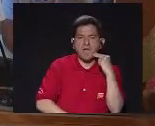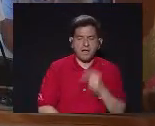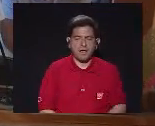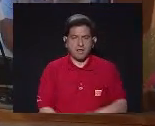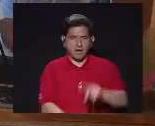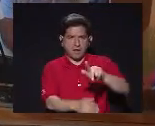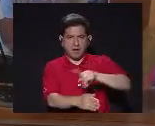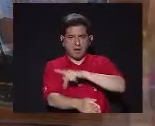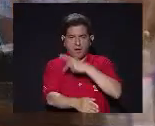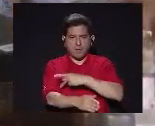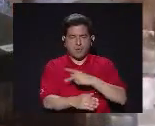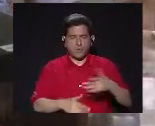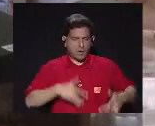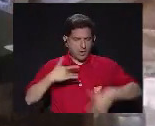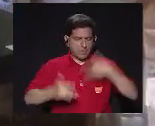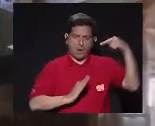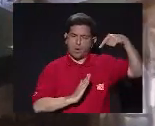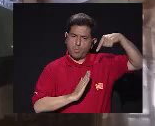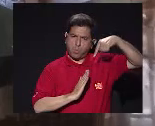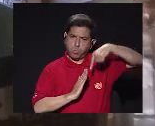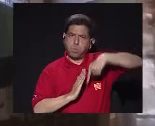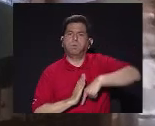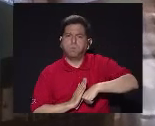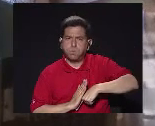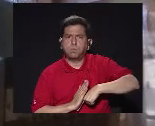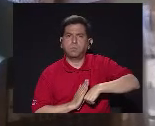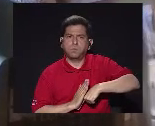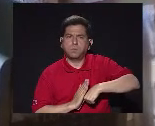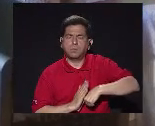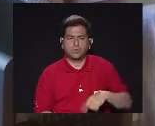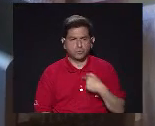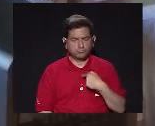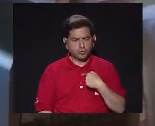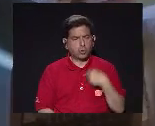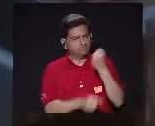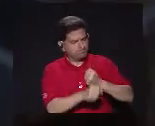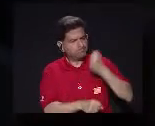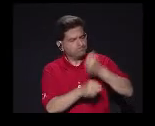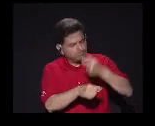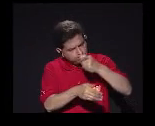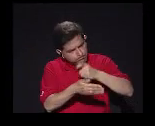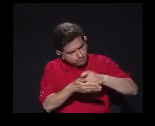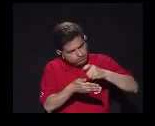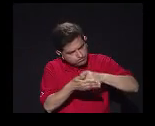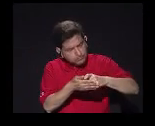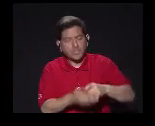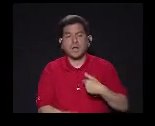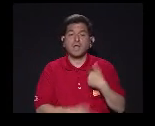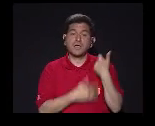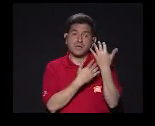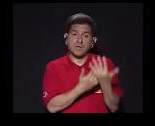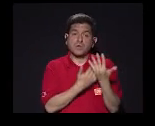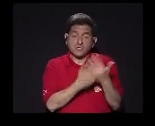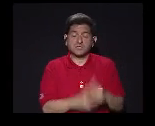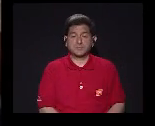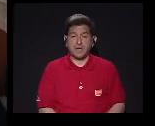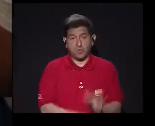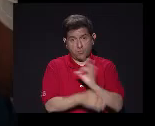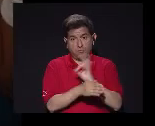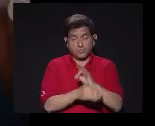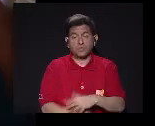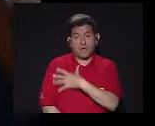Un poema muy sentido Con mucha profundidad Y me puse a trabajar en él Y espero que